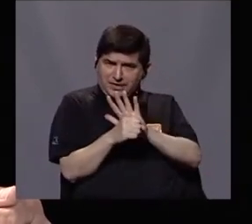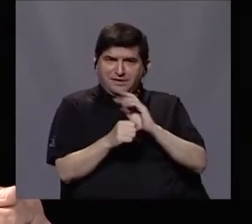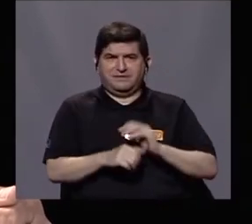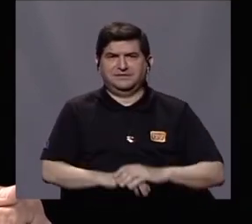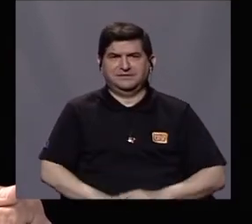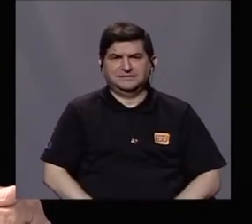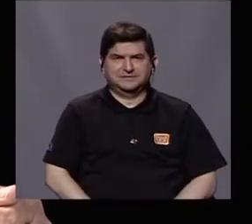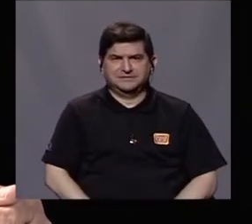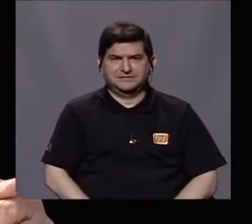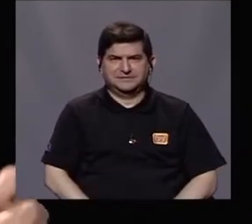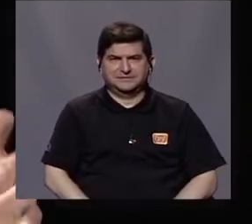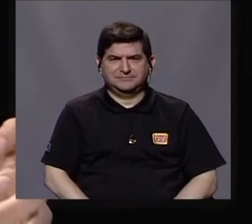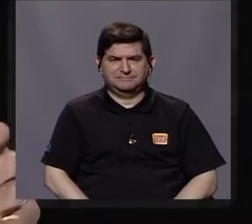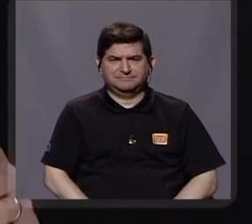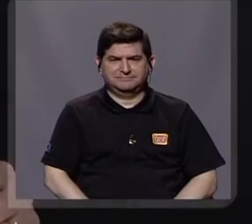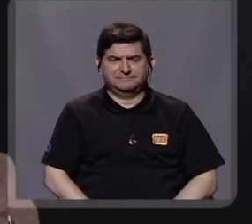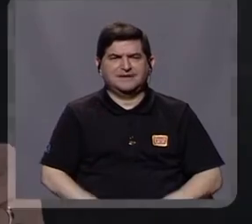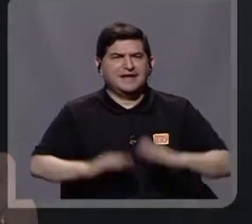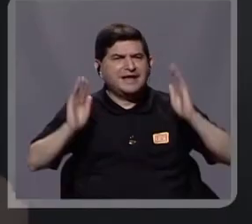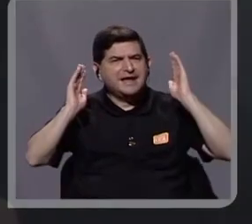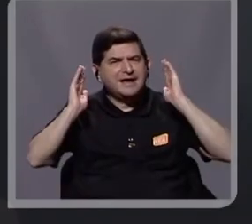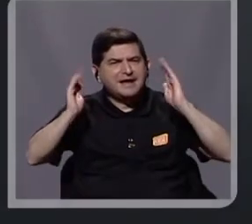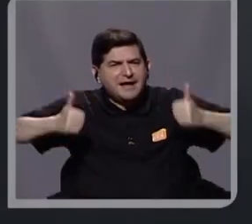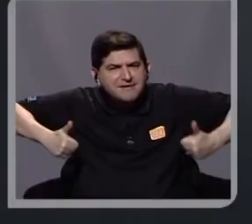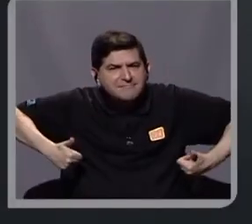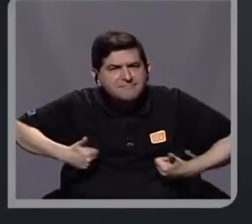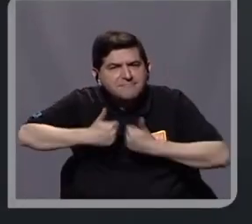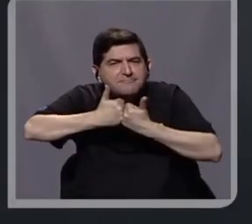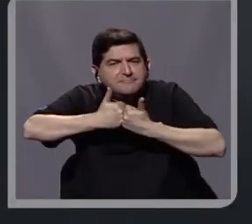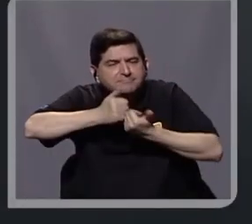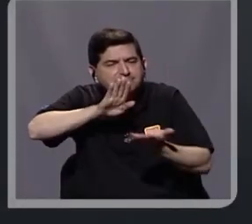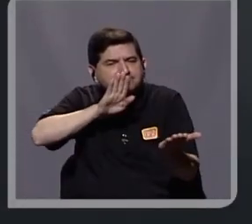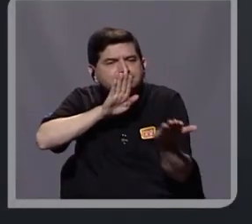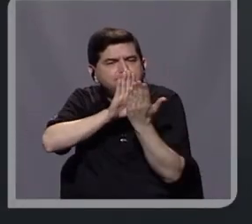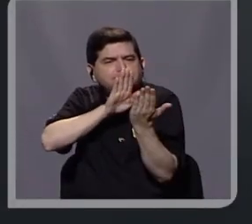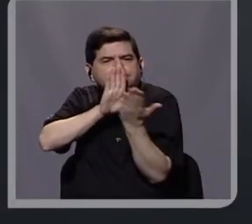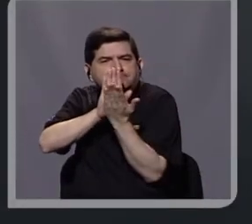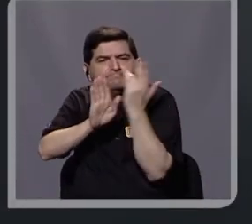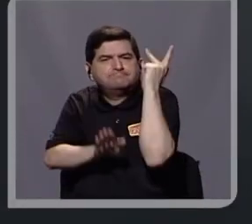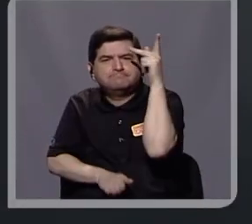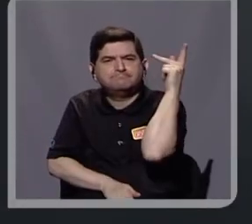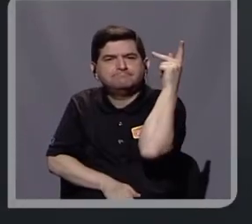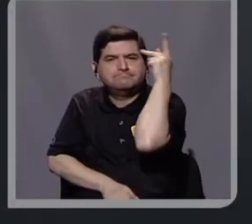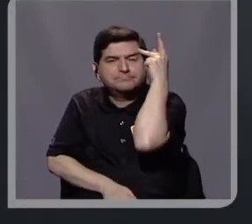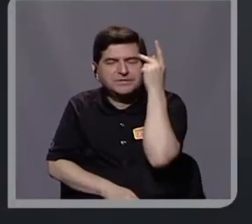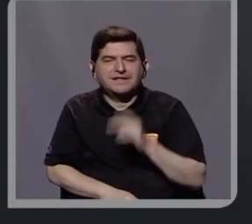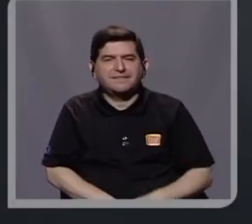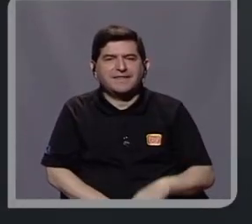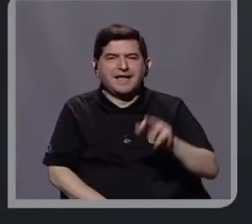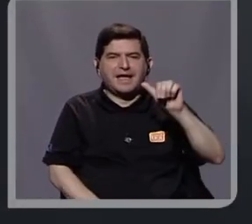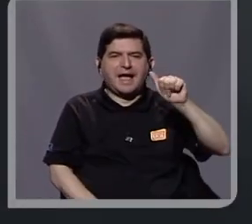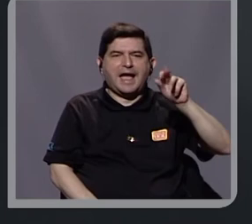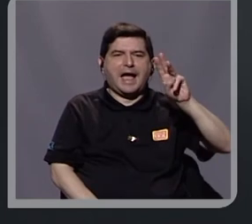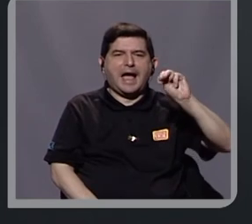¿cuáles son los grandes desafíos que está enfrentando la política de López Obrador?